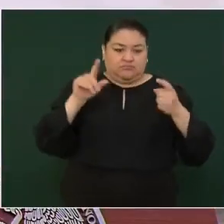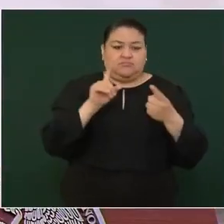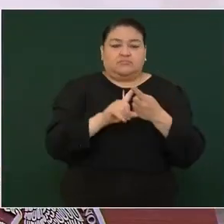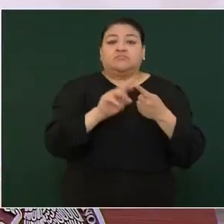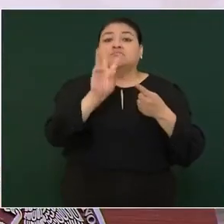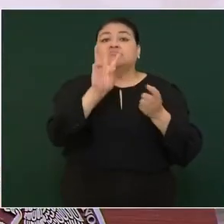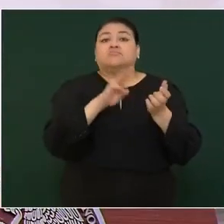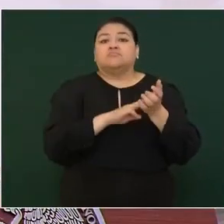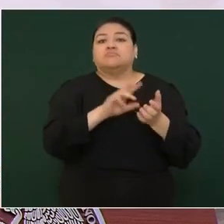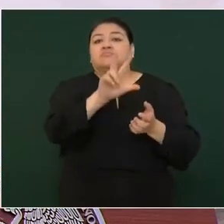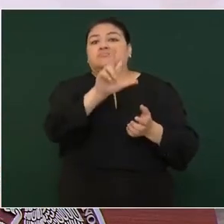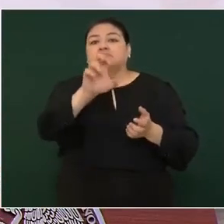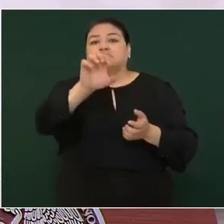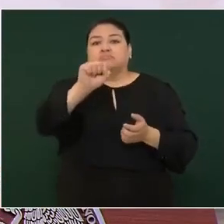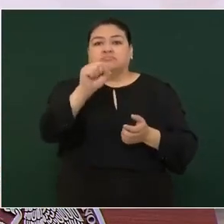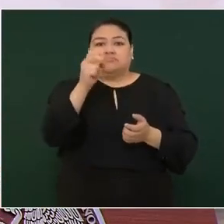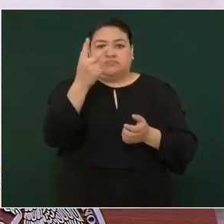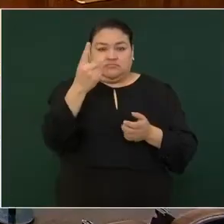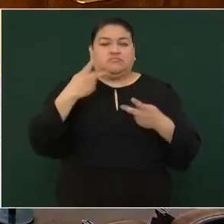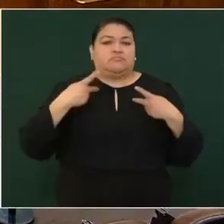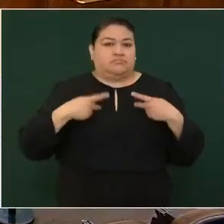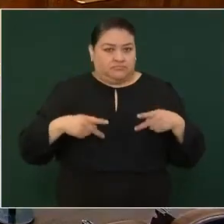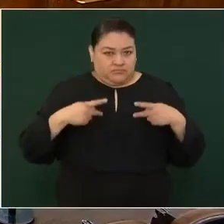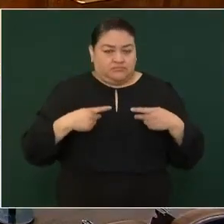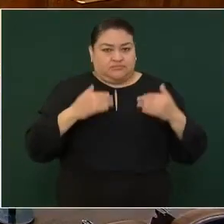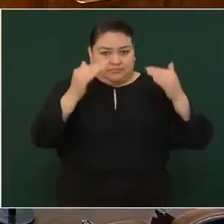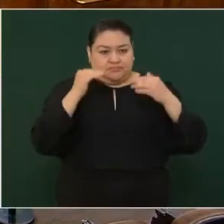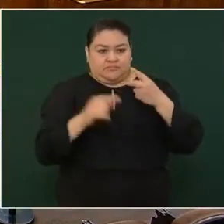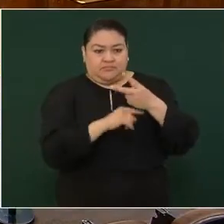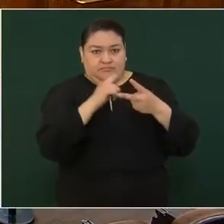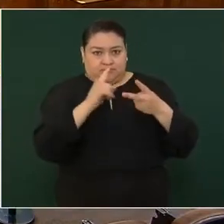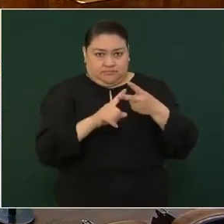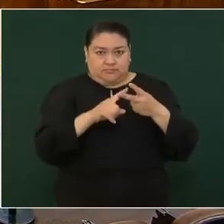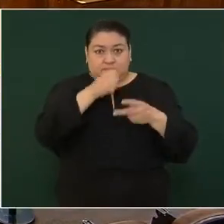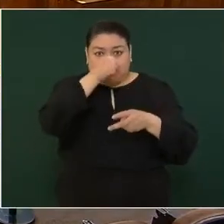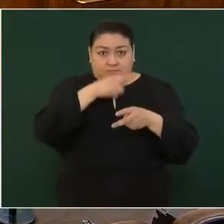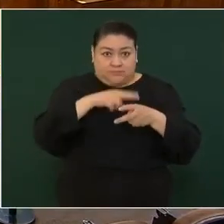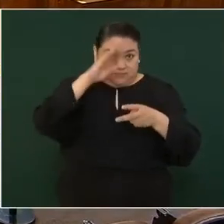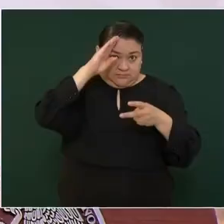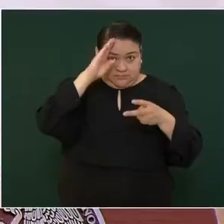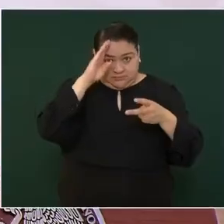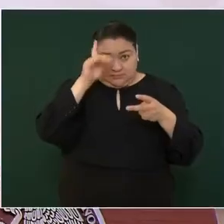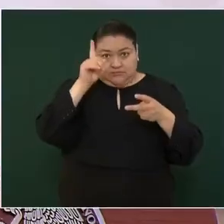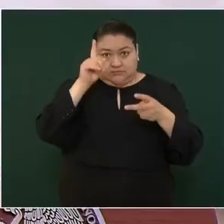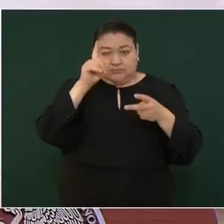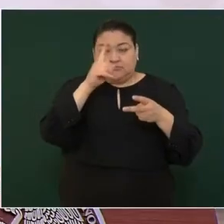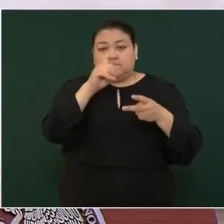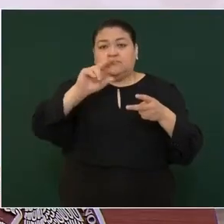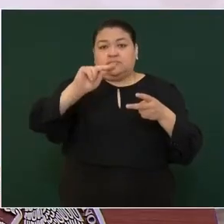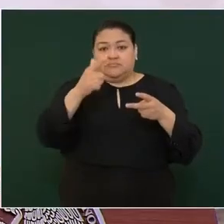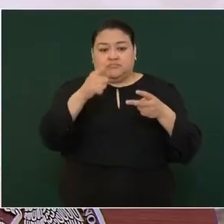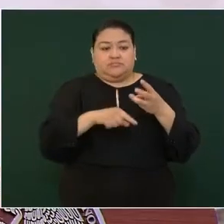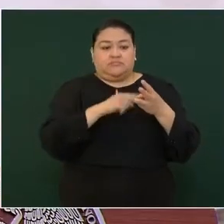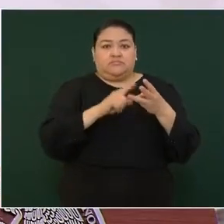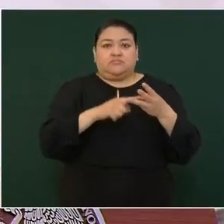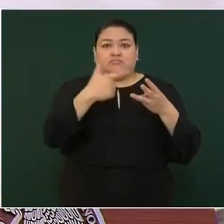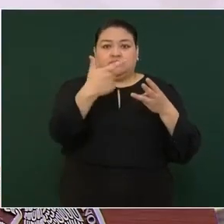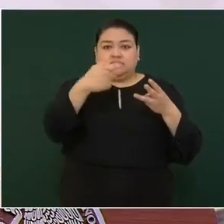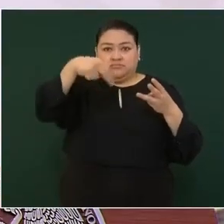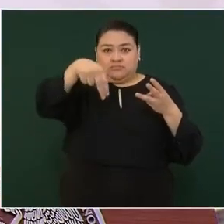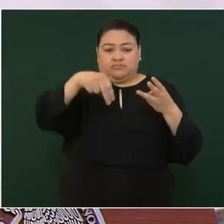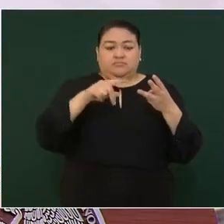862 elementos, a la Secretaría de Marina con 183, a la Guardia Nacional 2 mil